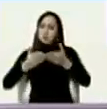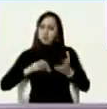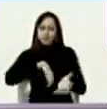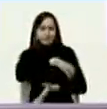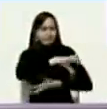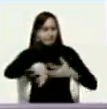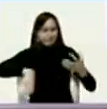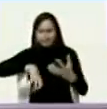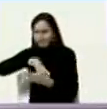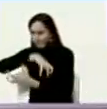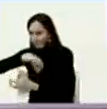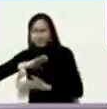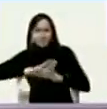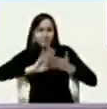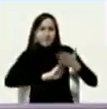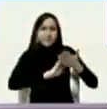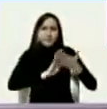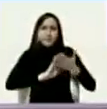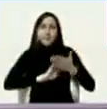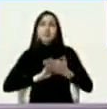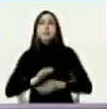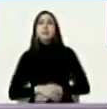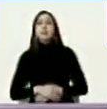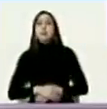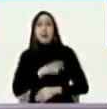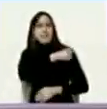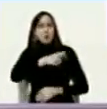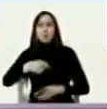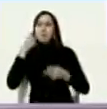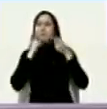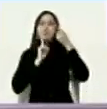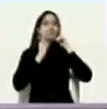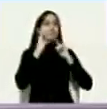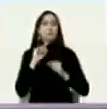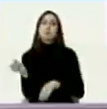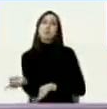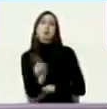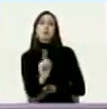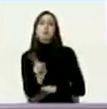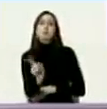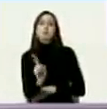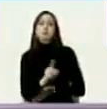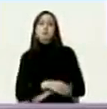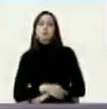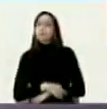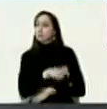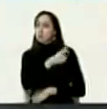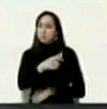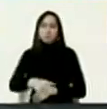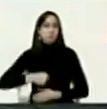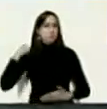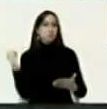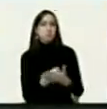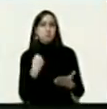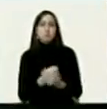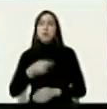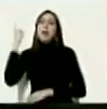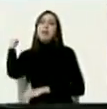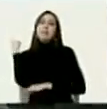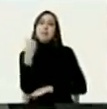y que nadie entre en fase de lloriqueo nadie una cosa es denunciar un